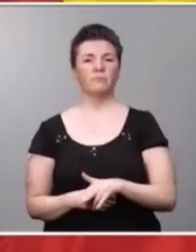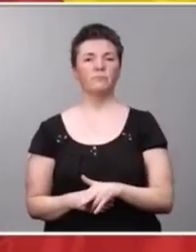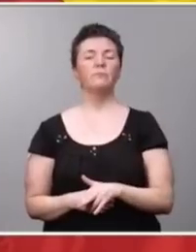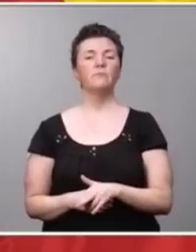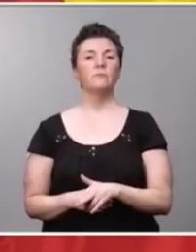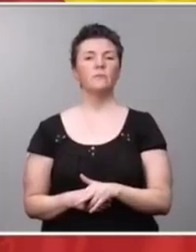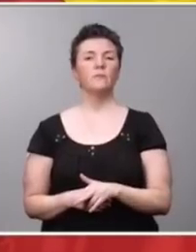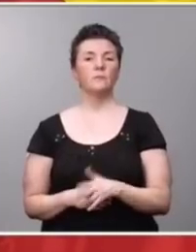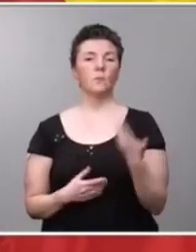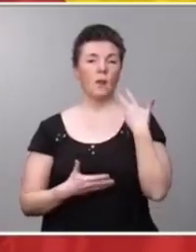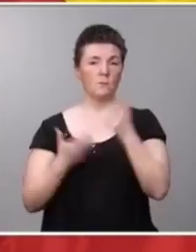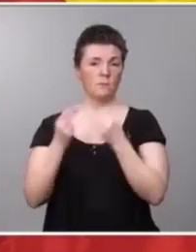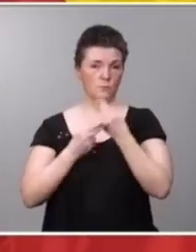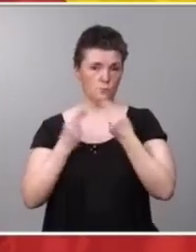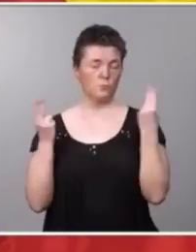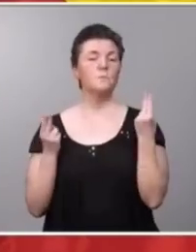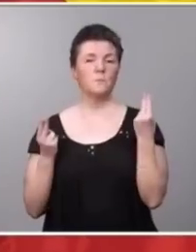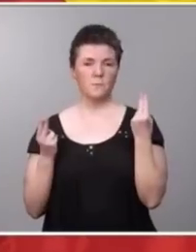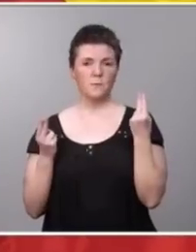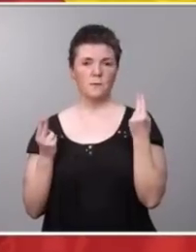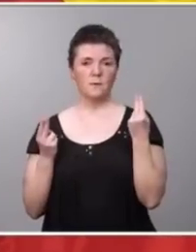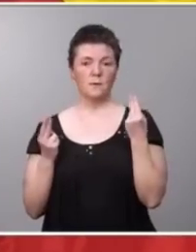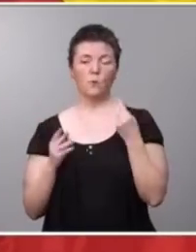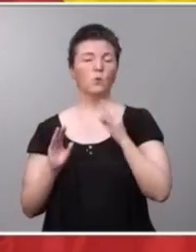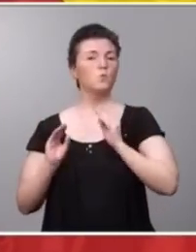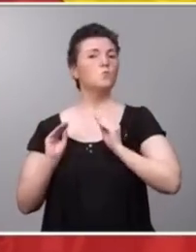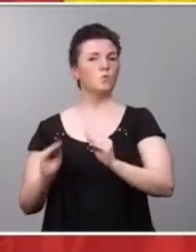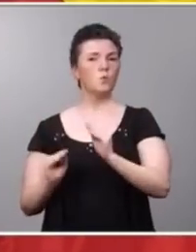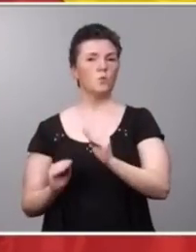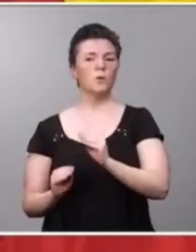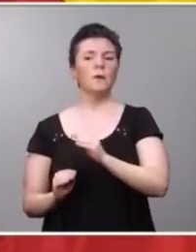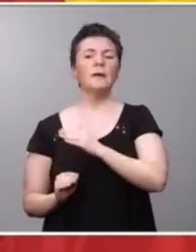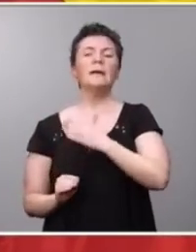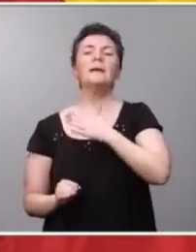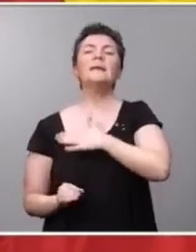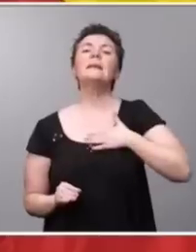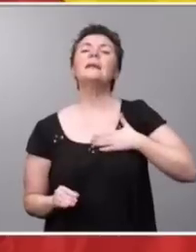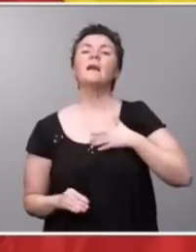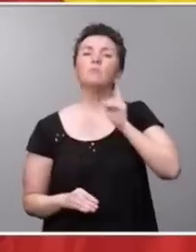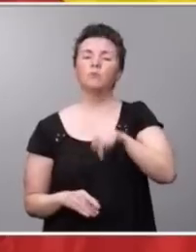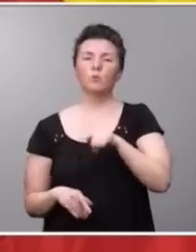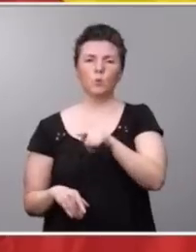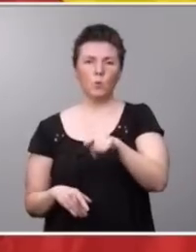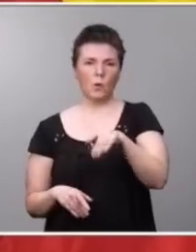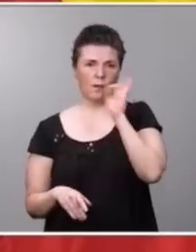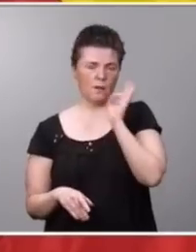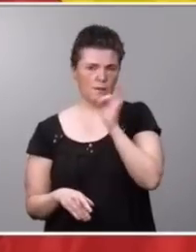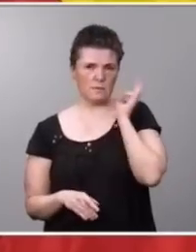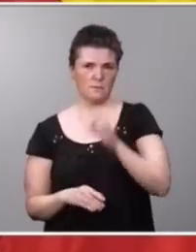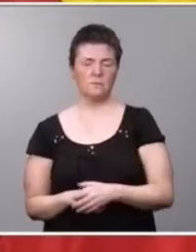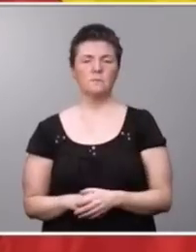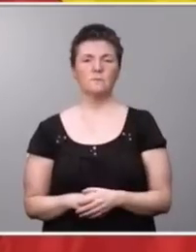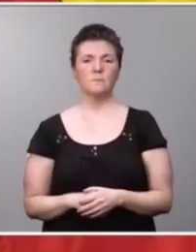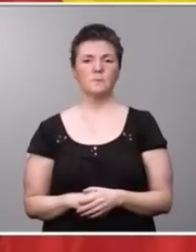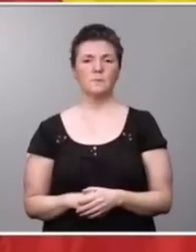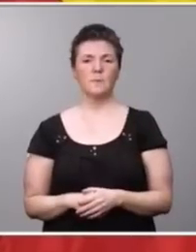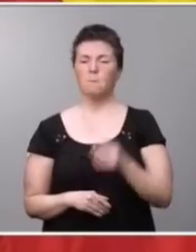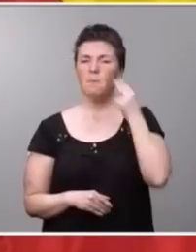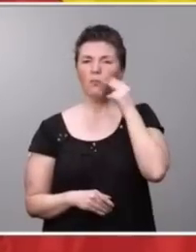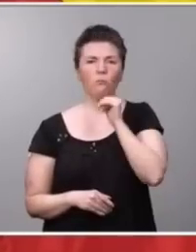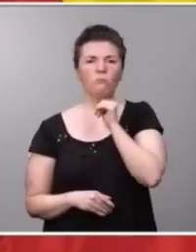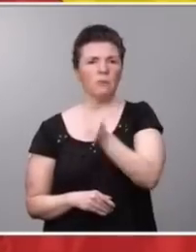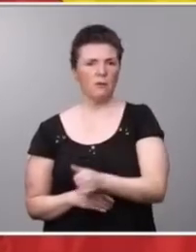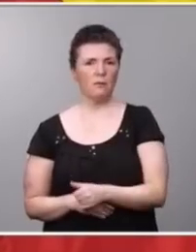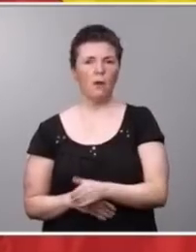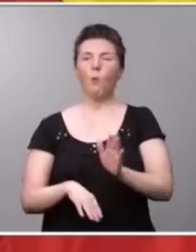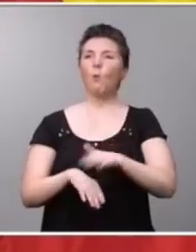Administraciones, por lo que son, podrán ser quienes son, como les digo, sin miedo y sin culpa y con